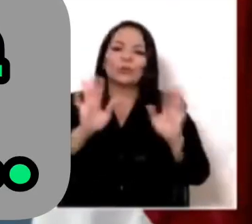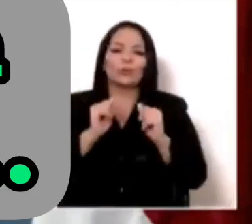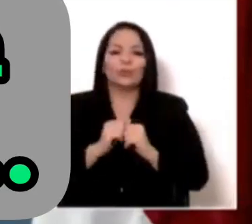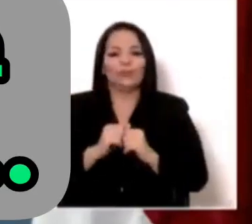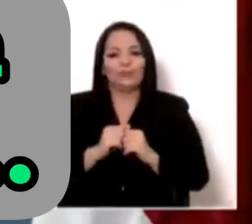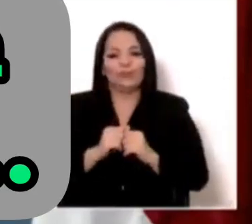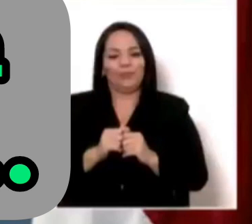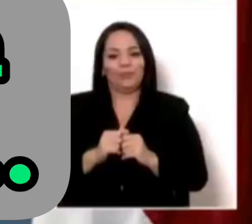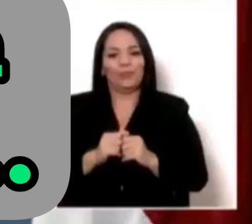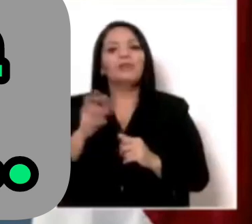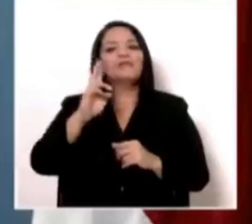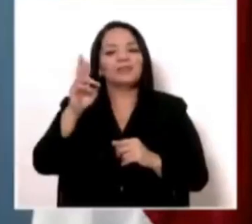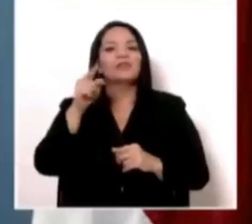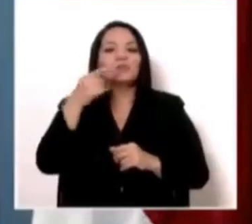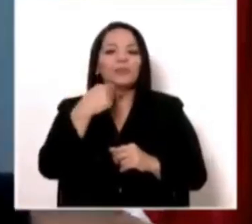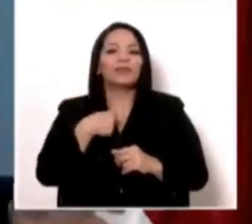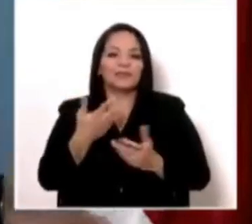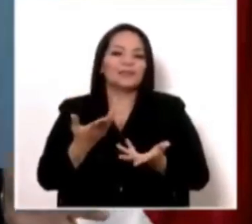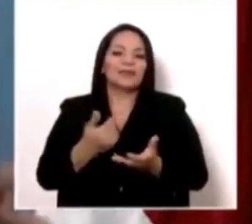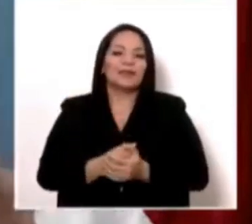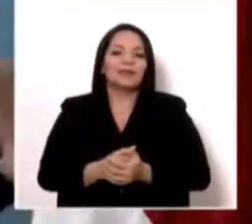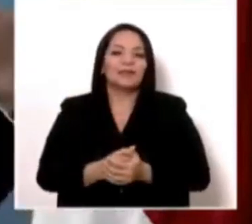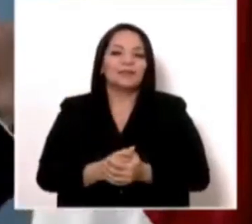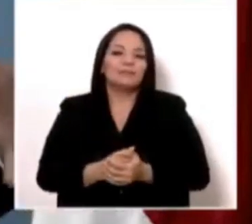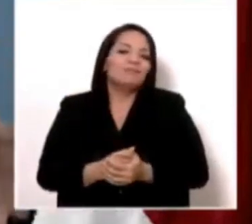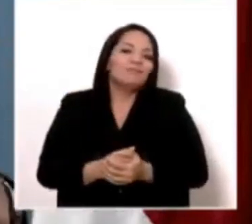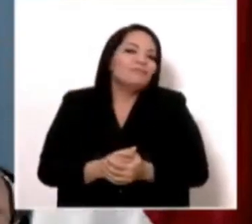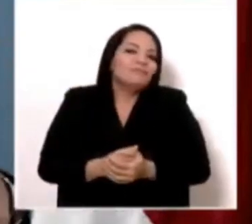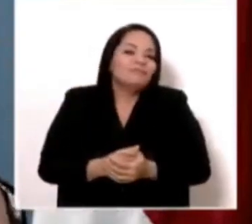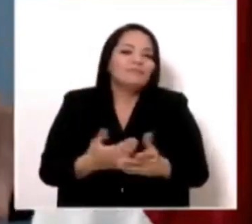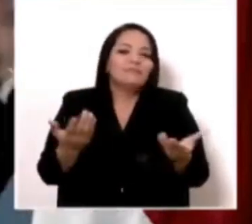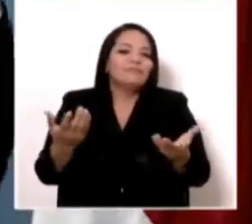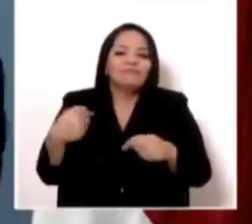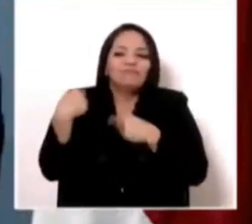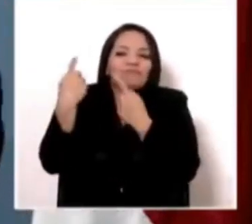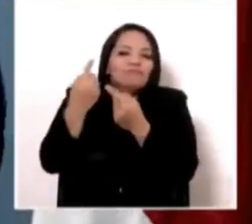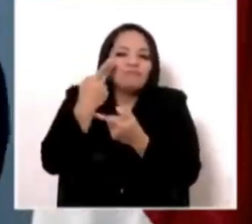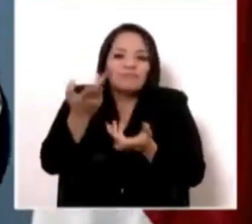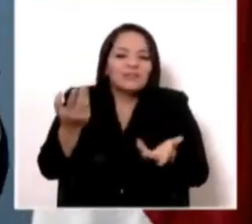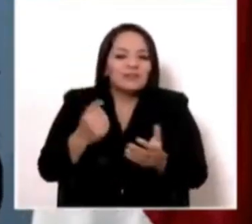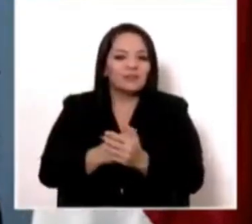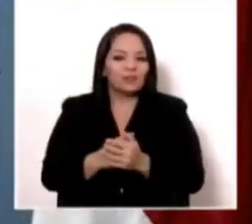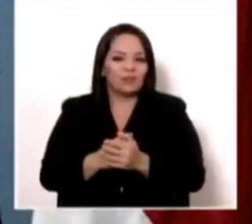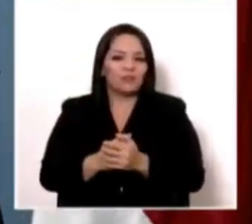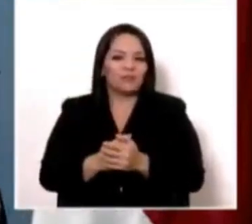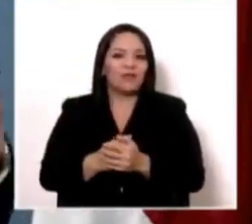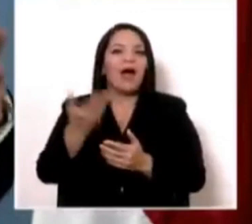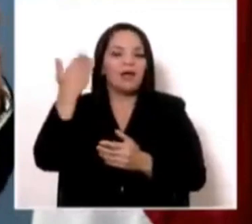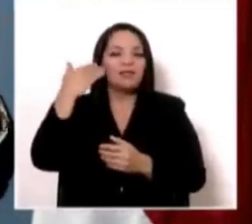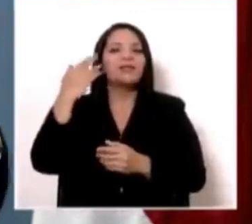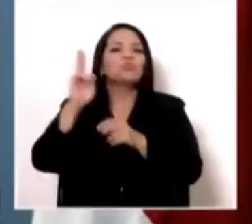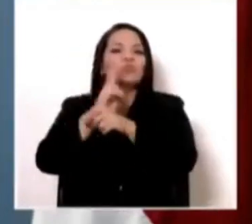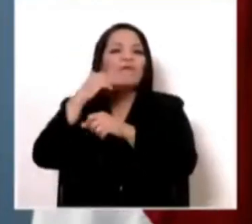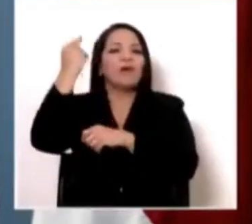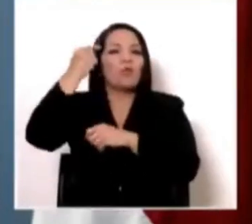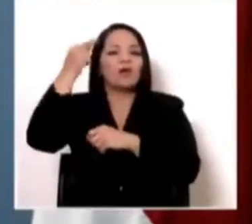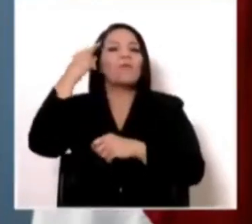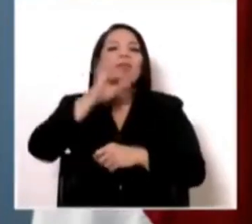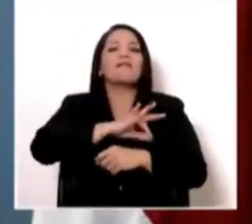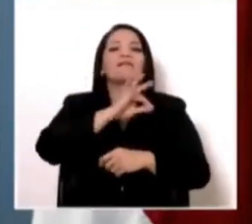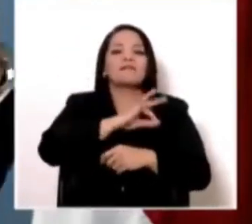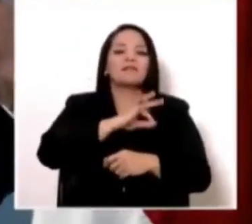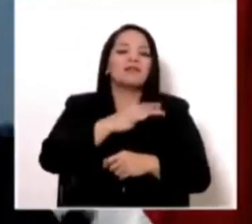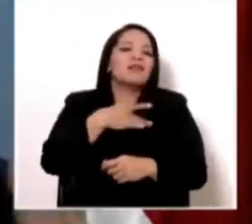usted lo que está retratando es una historia de utilizar el Poder Ejecutivo para beneficiar